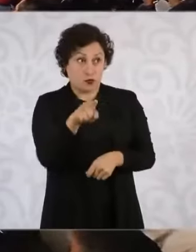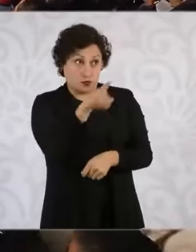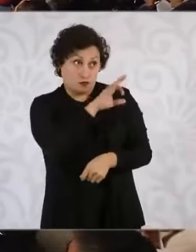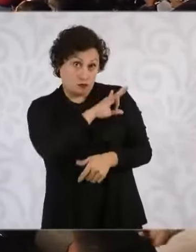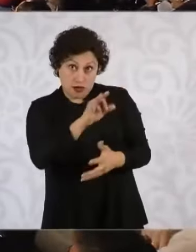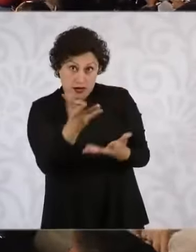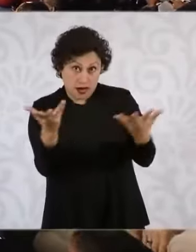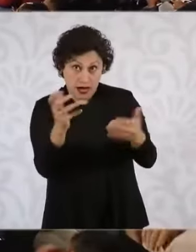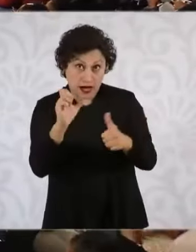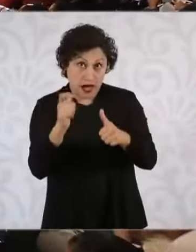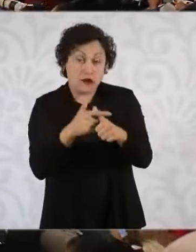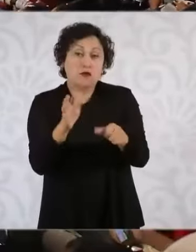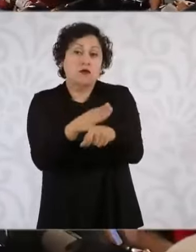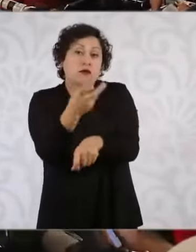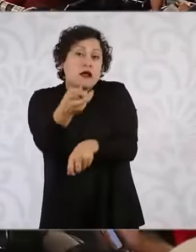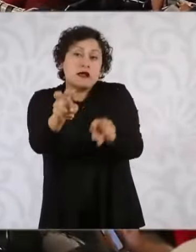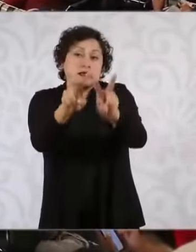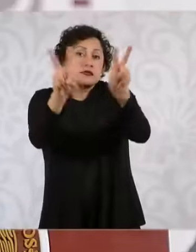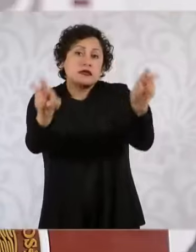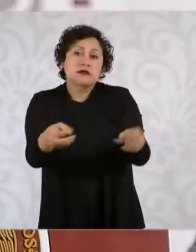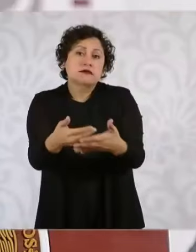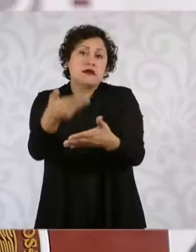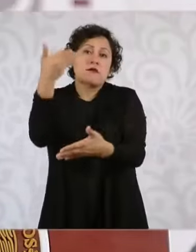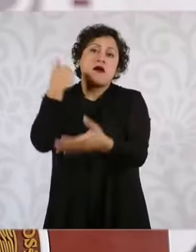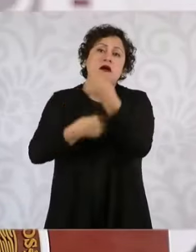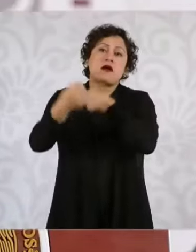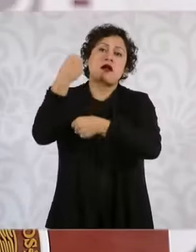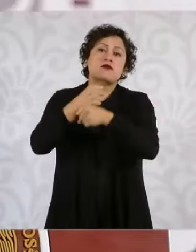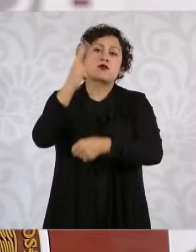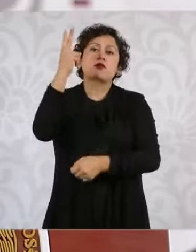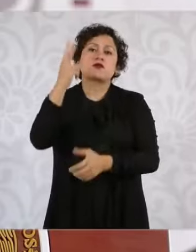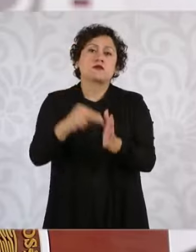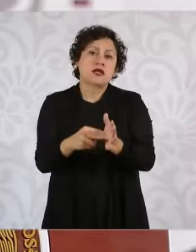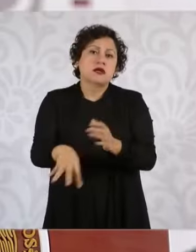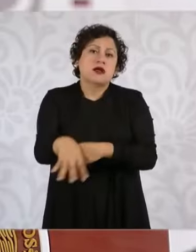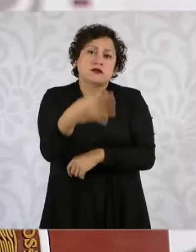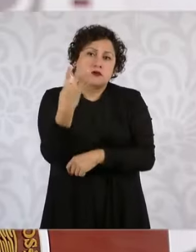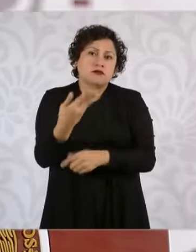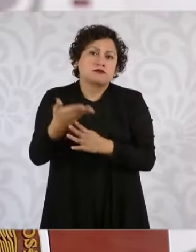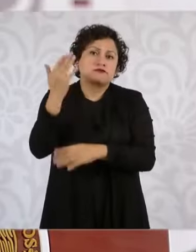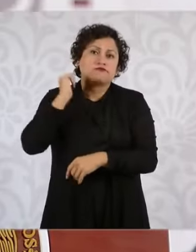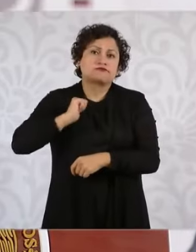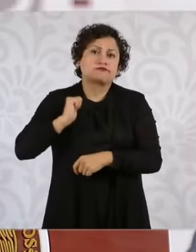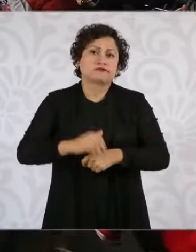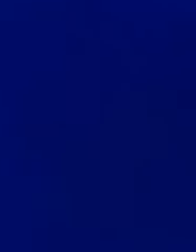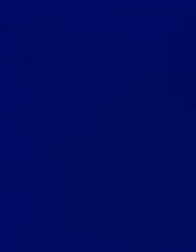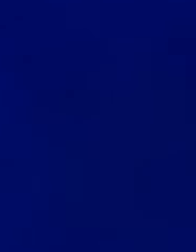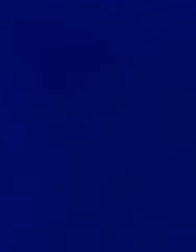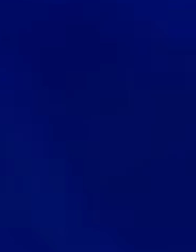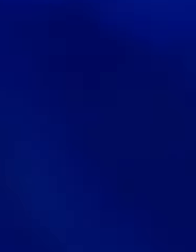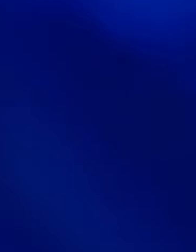del 2014. Sí, si quieres, pásanos el caso y de todas maneras... Muchos son viejos. Muchas gracias. Sí.